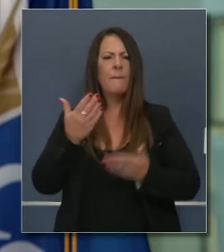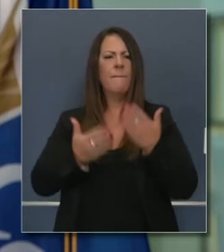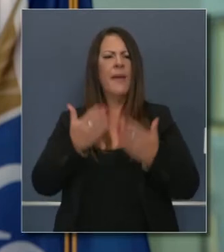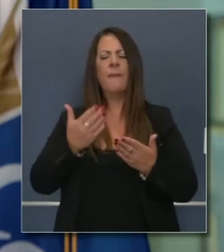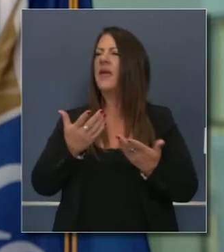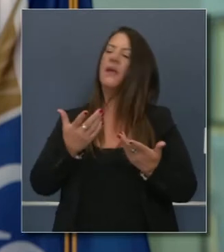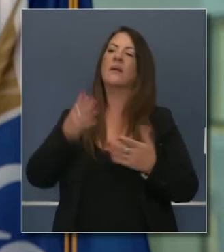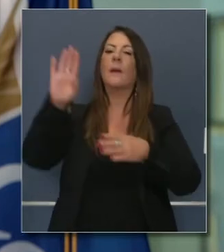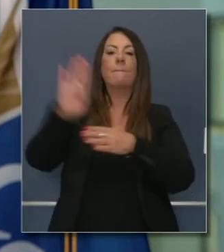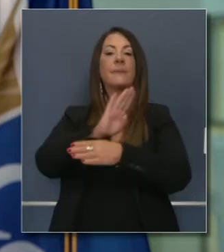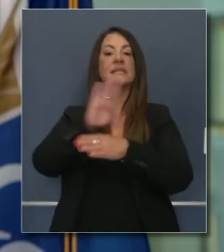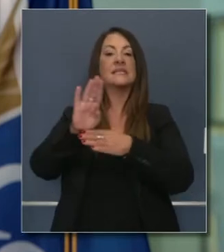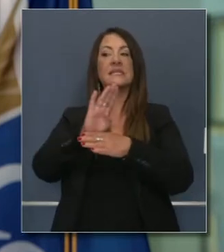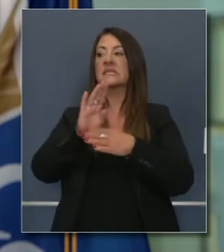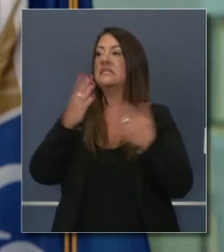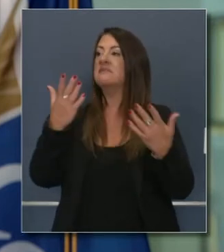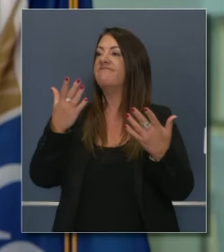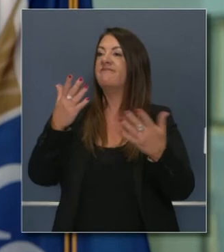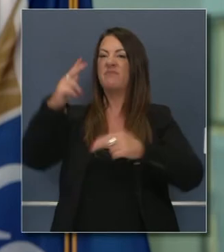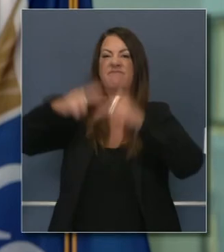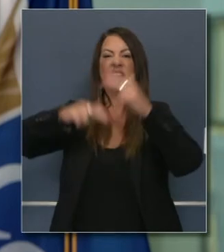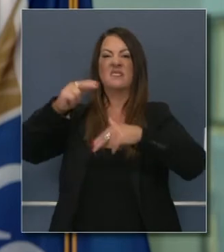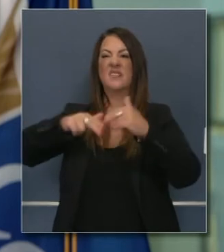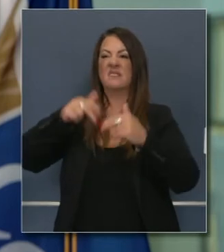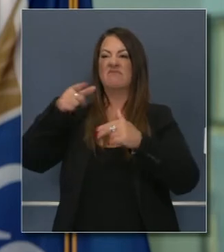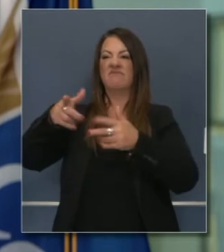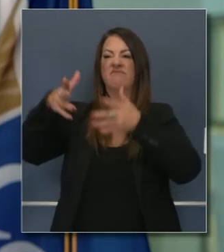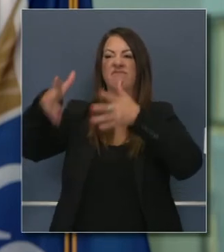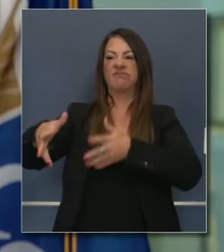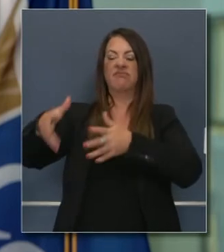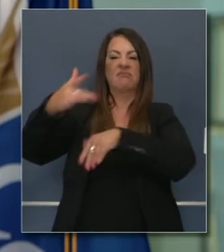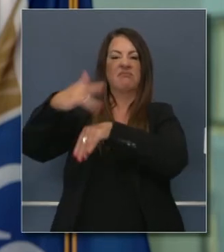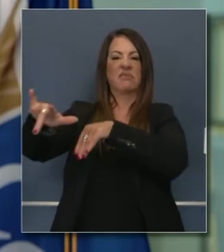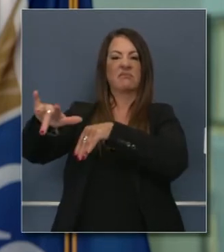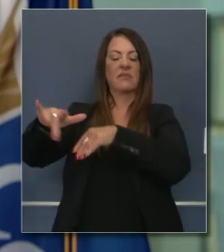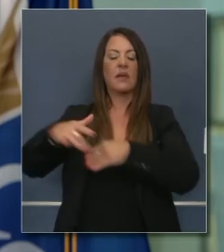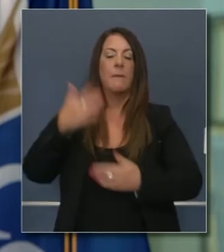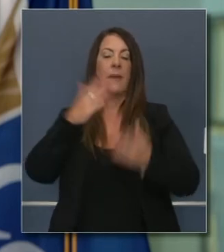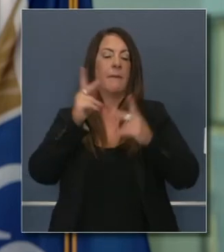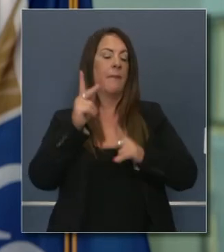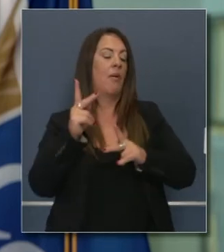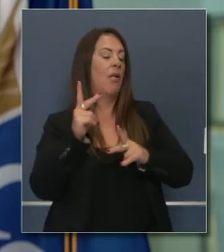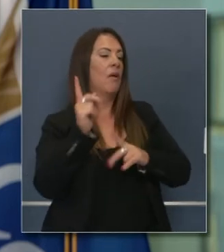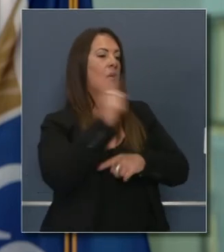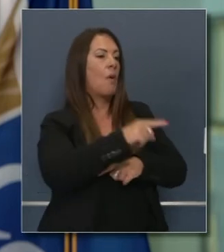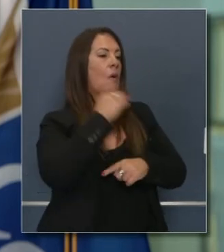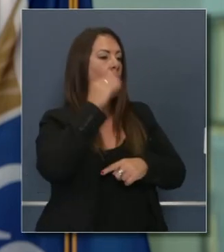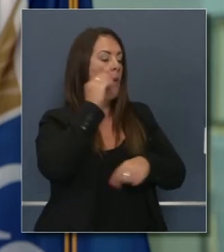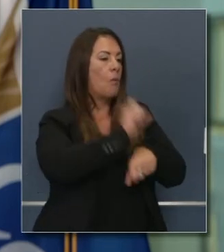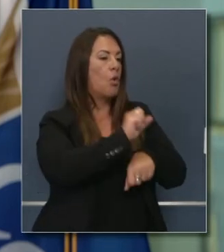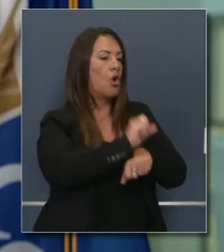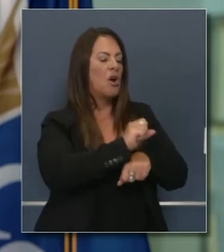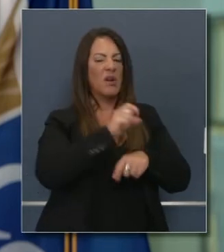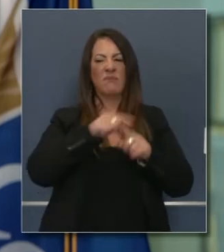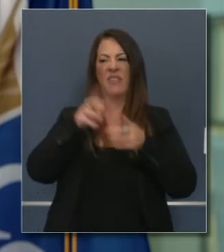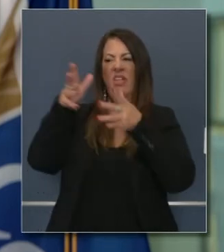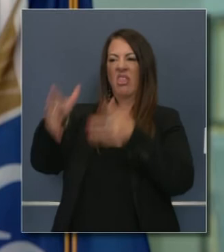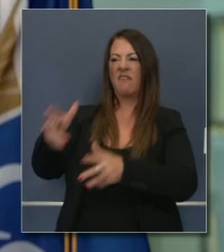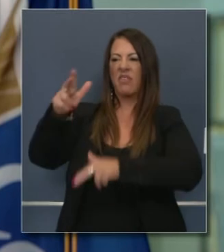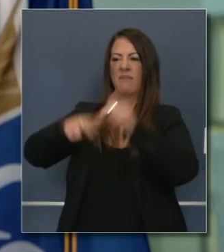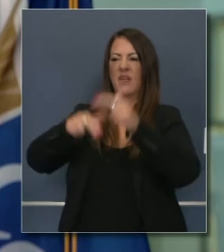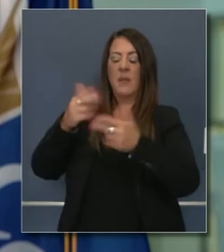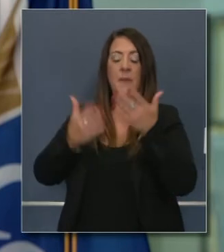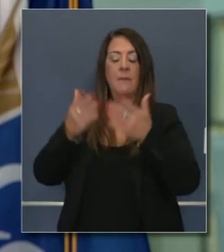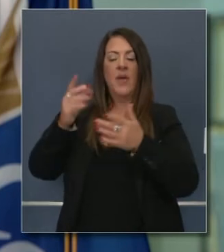sobre bienes raíces comerciales porque no están en uso, porque la gente está trabajando desde casa y utilizar